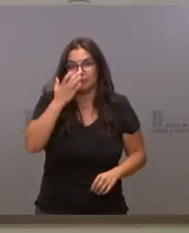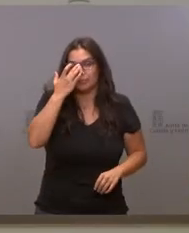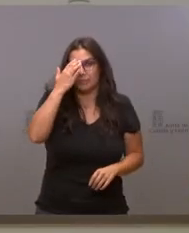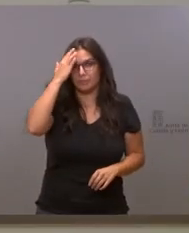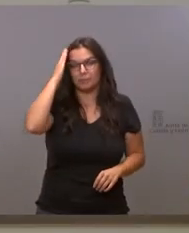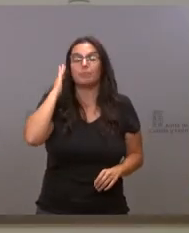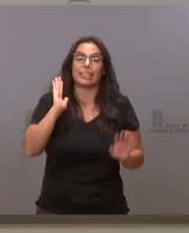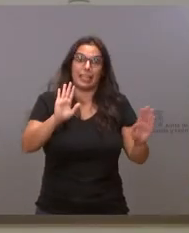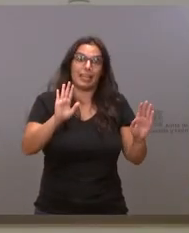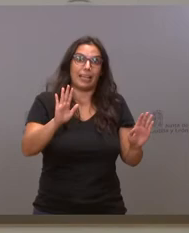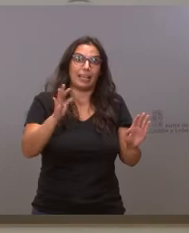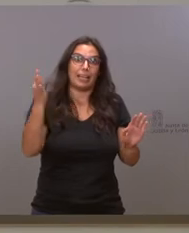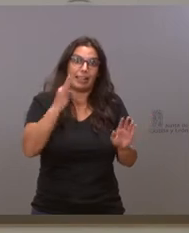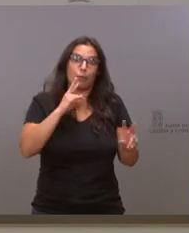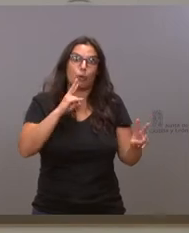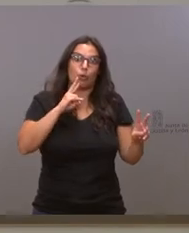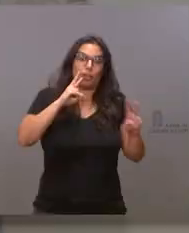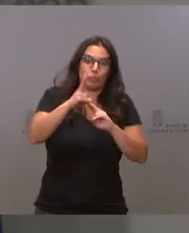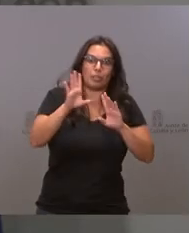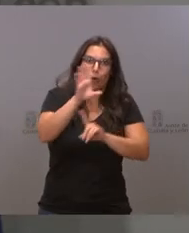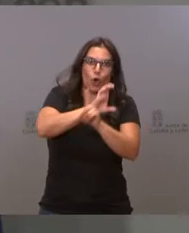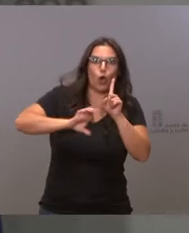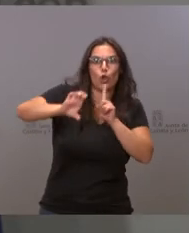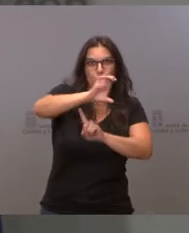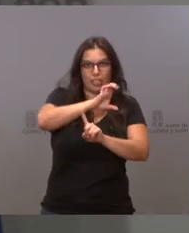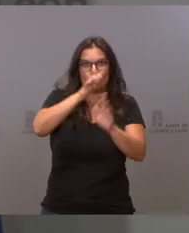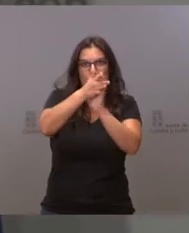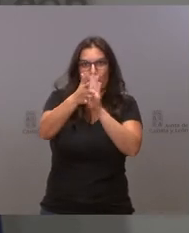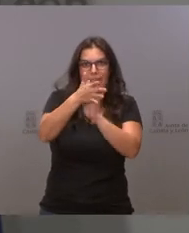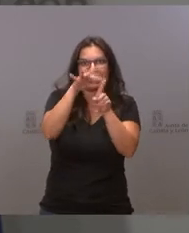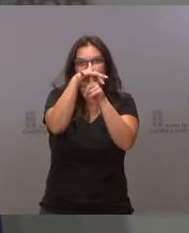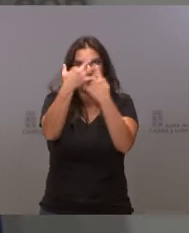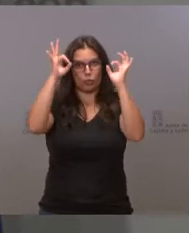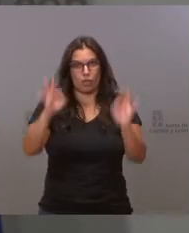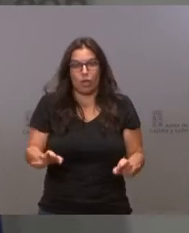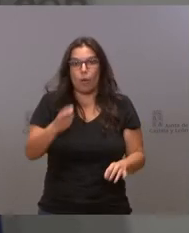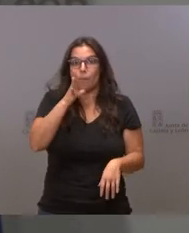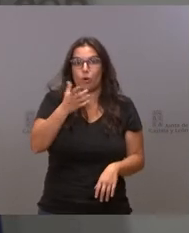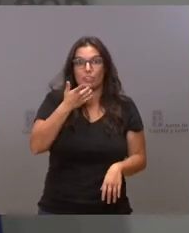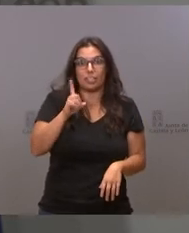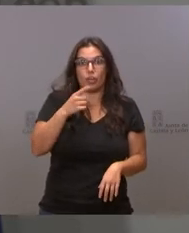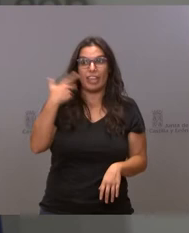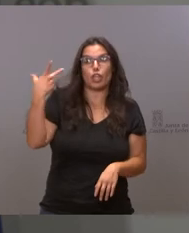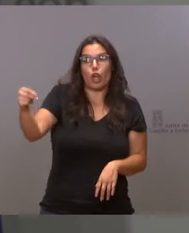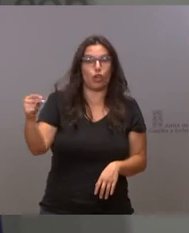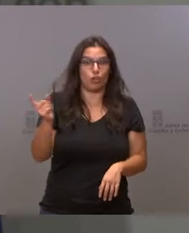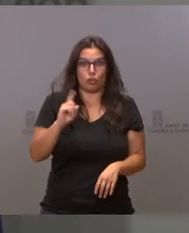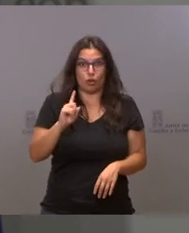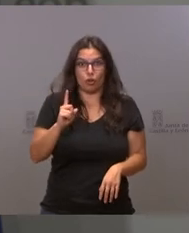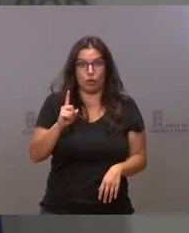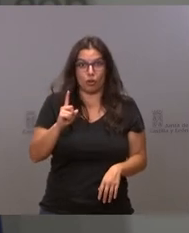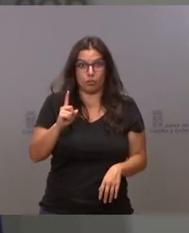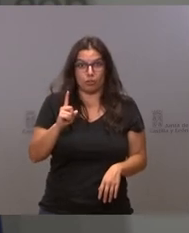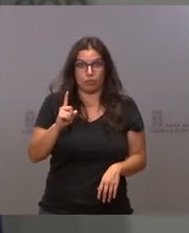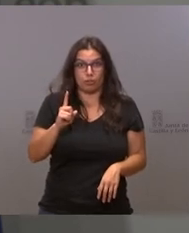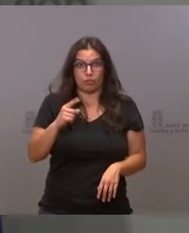preguntarle... Hay que intentar contextualizarla. Porque si no parece que nos estamos negando a una cosa y para negarnos a algo tendríamos que saber lo que